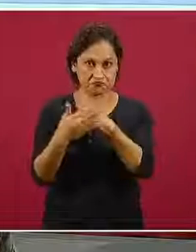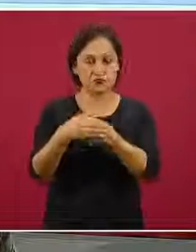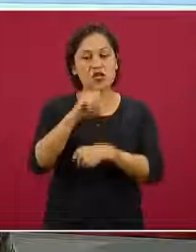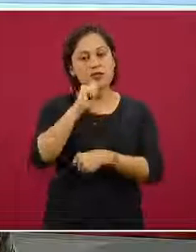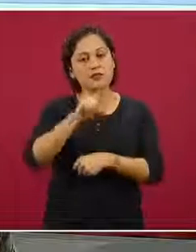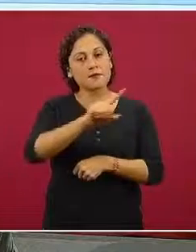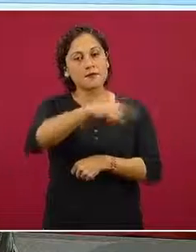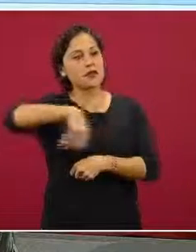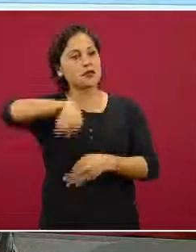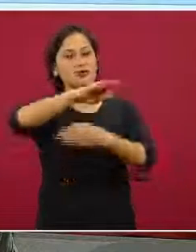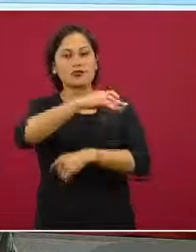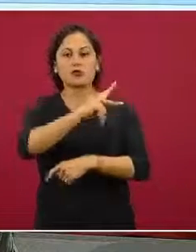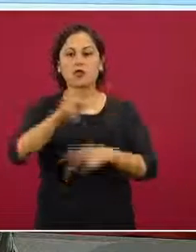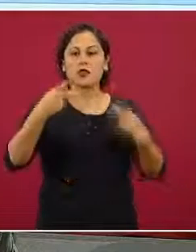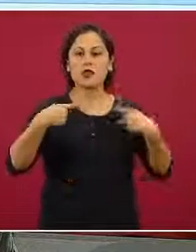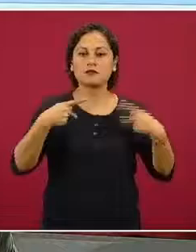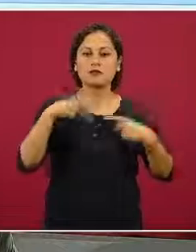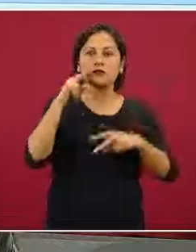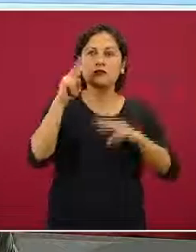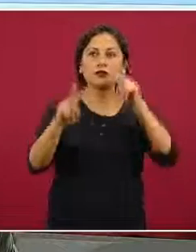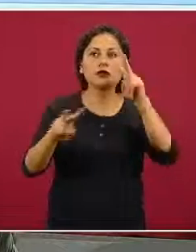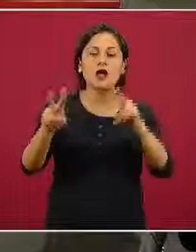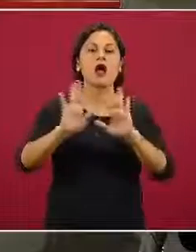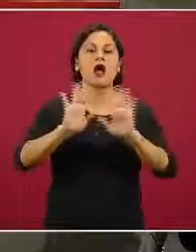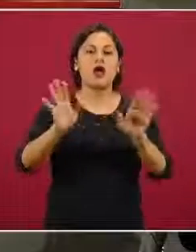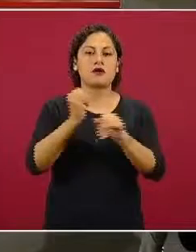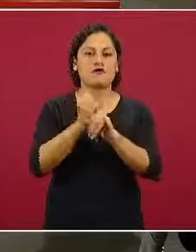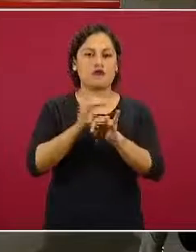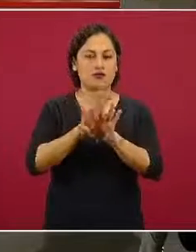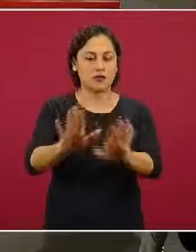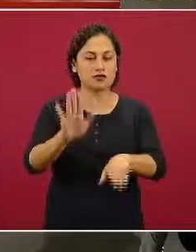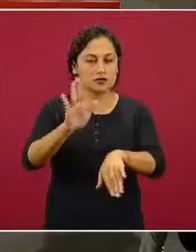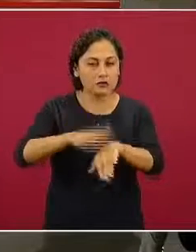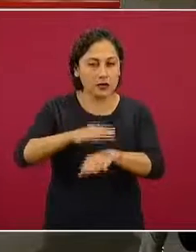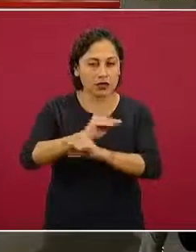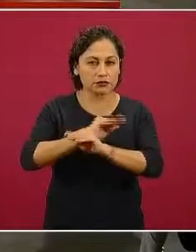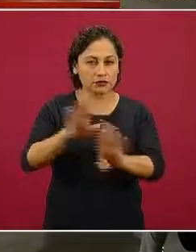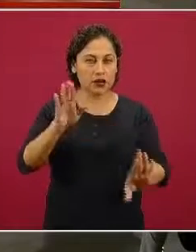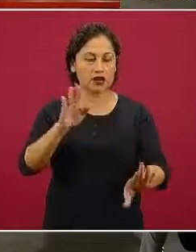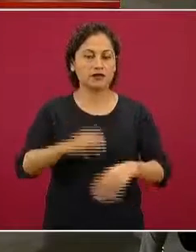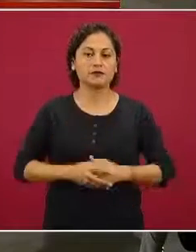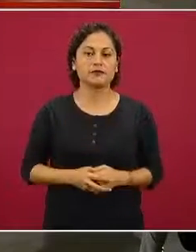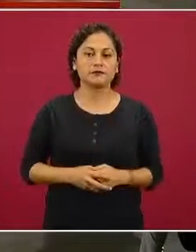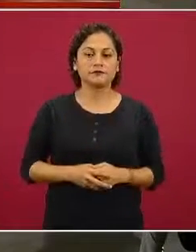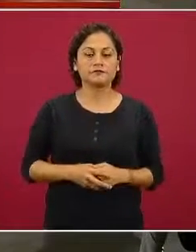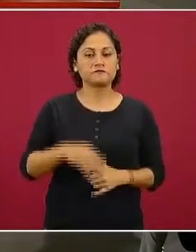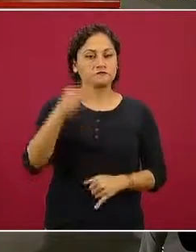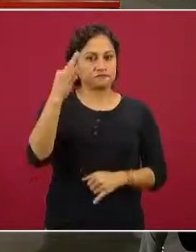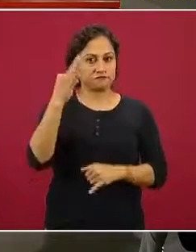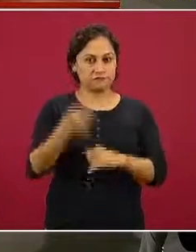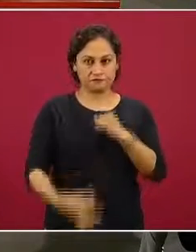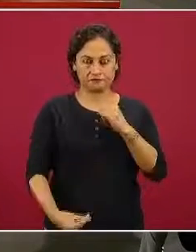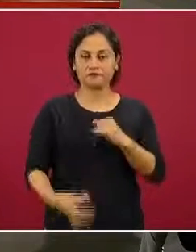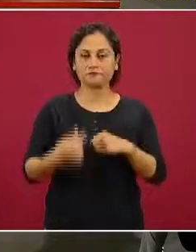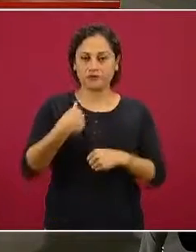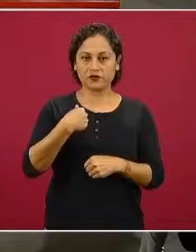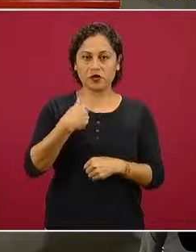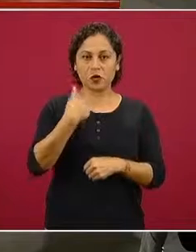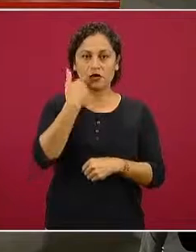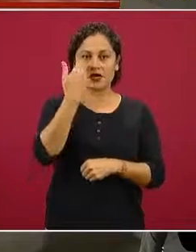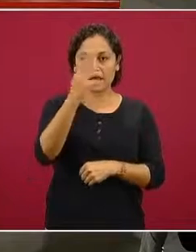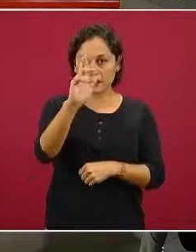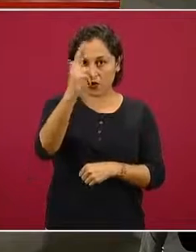estrategia de comunicación mucho más amplia y la siguiente solamente para acabar y recordarles que